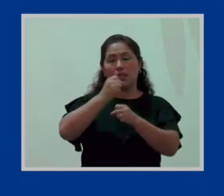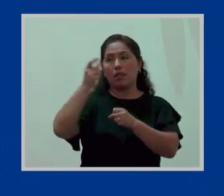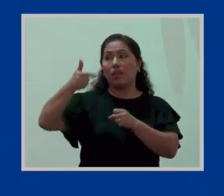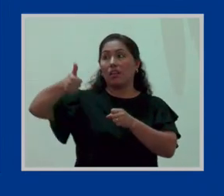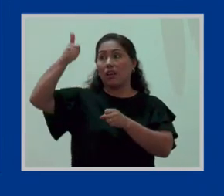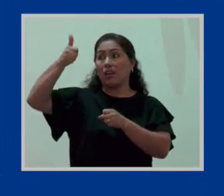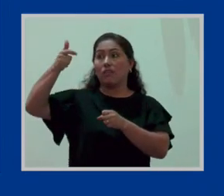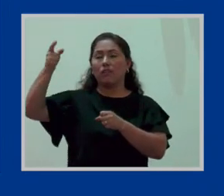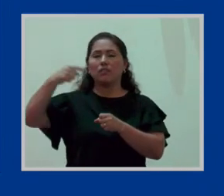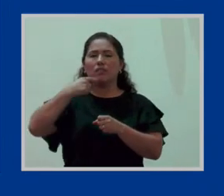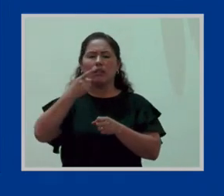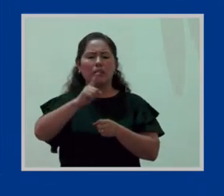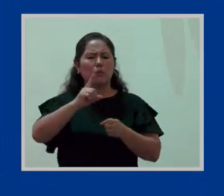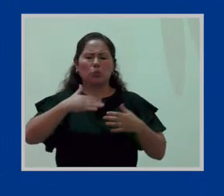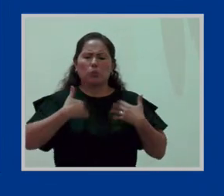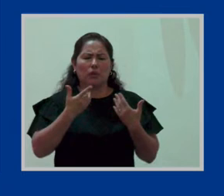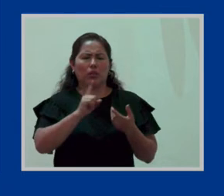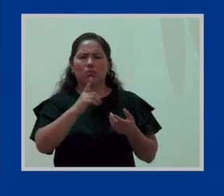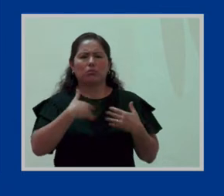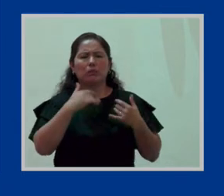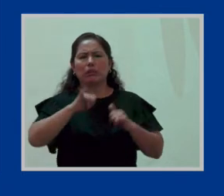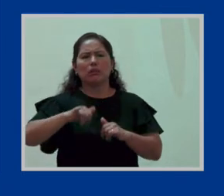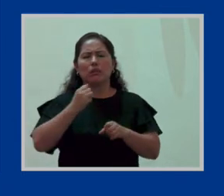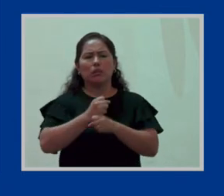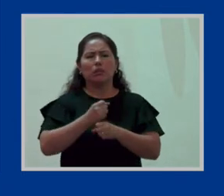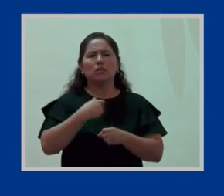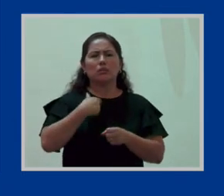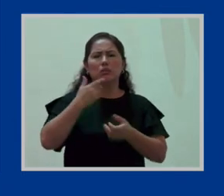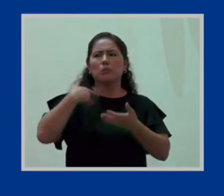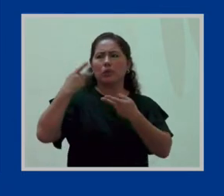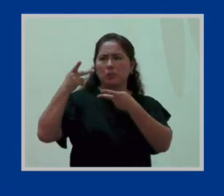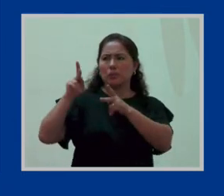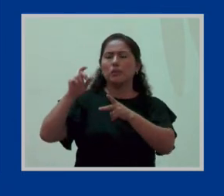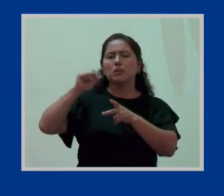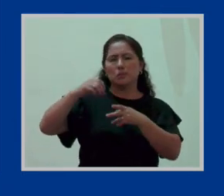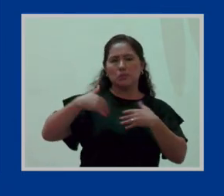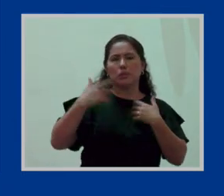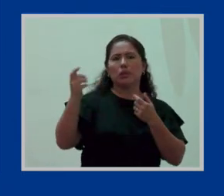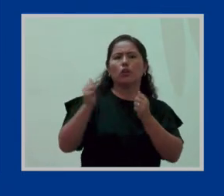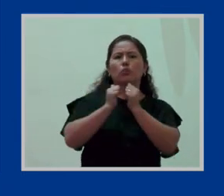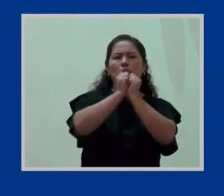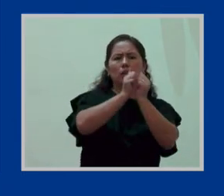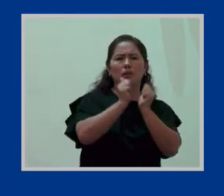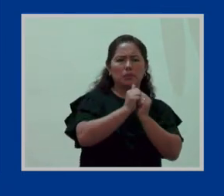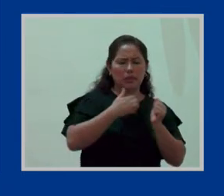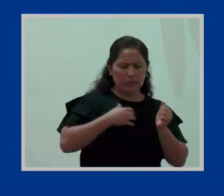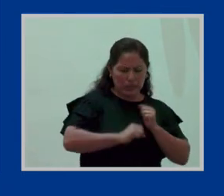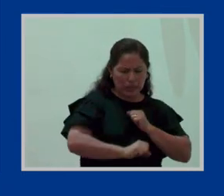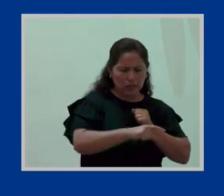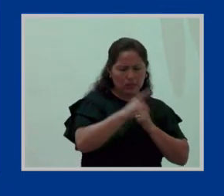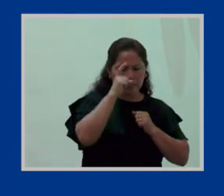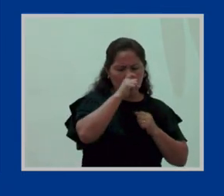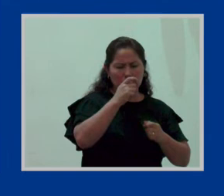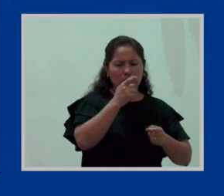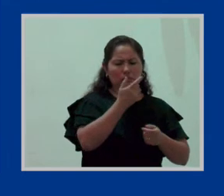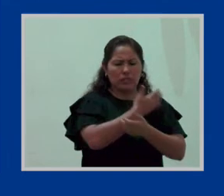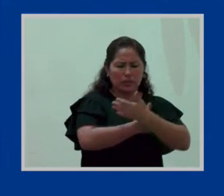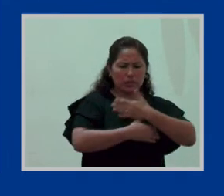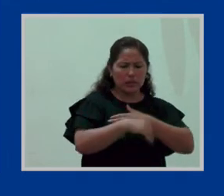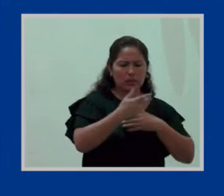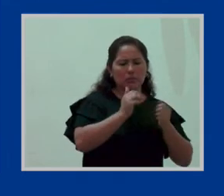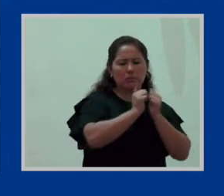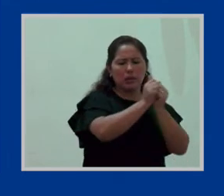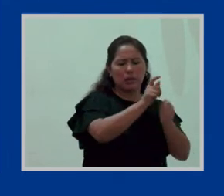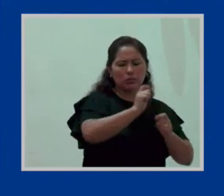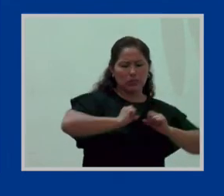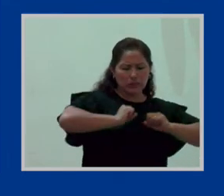salir durante esas horas si tú le acreditas que vas a acompañar a tu hijo o a tu hija con discapacidad a la terapia de rehabilitación.